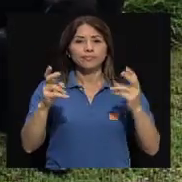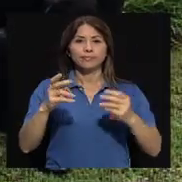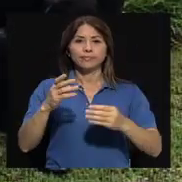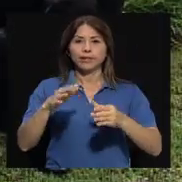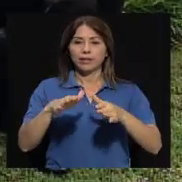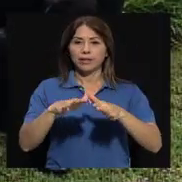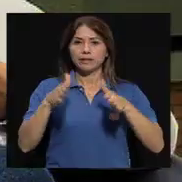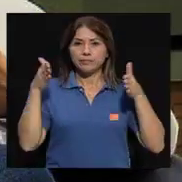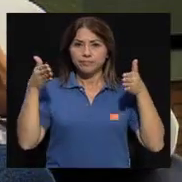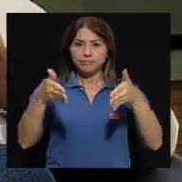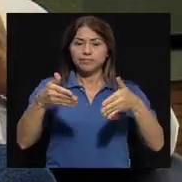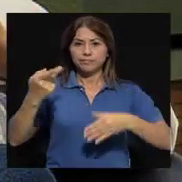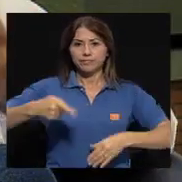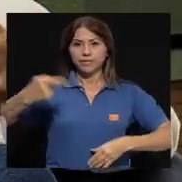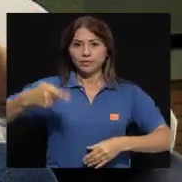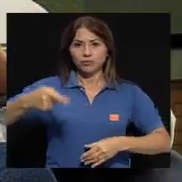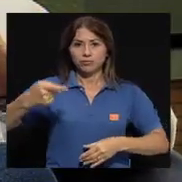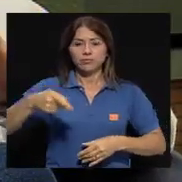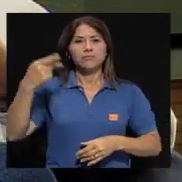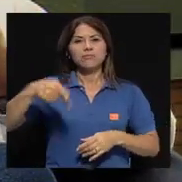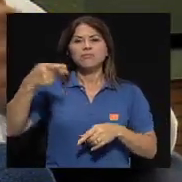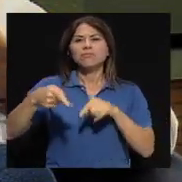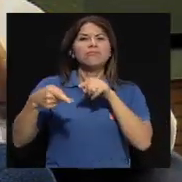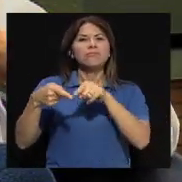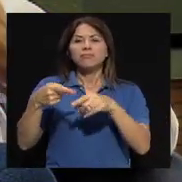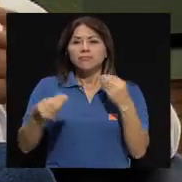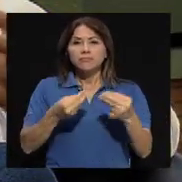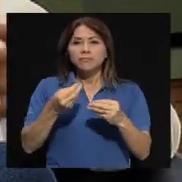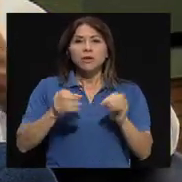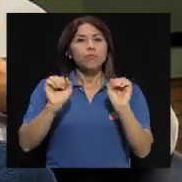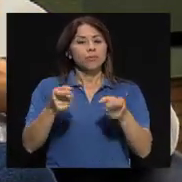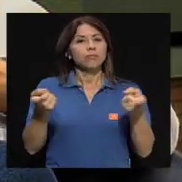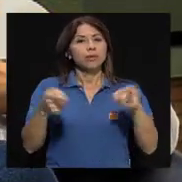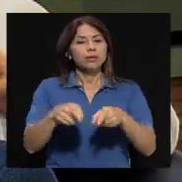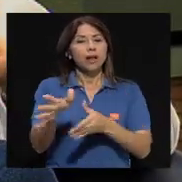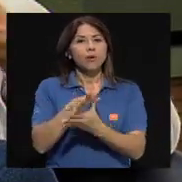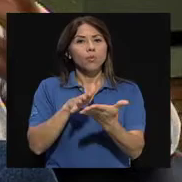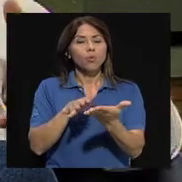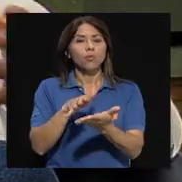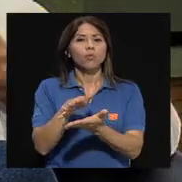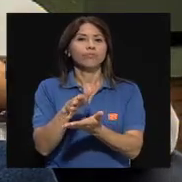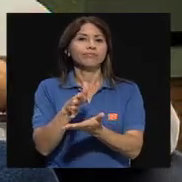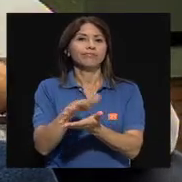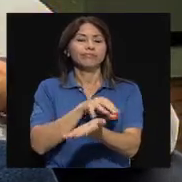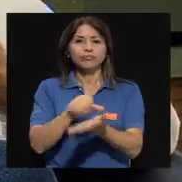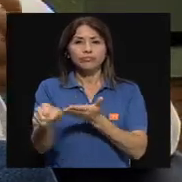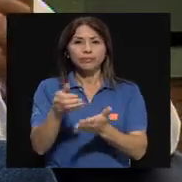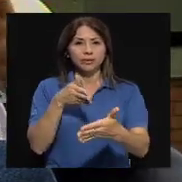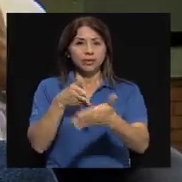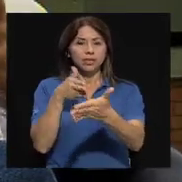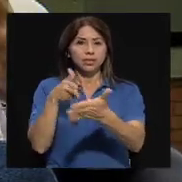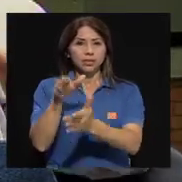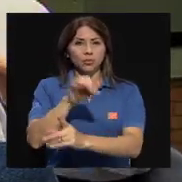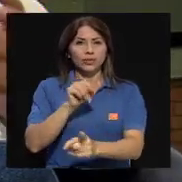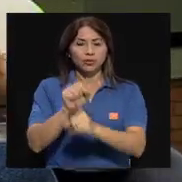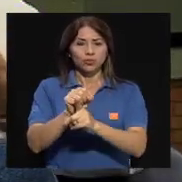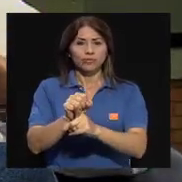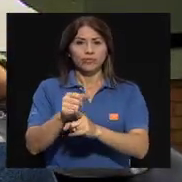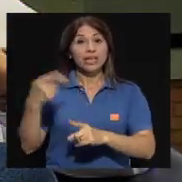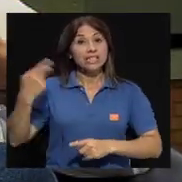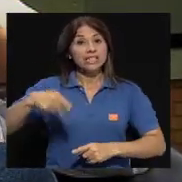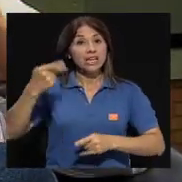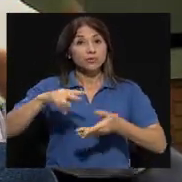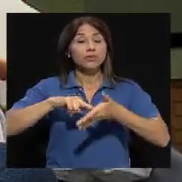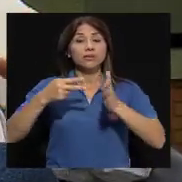riesgos, riesgos como la probabilidad de que se materialice un daño, un evento adverso, y que también riesgos igual